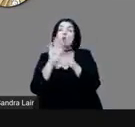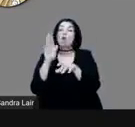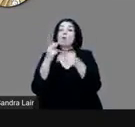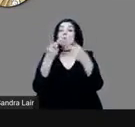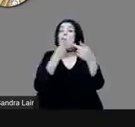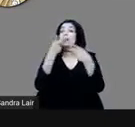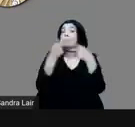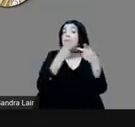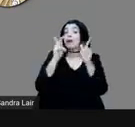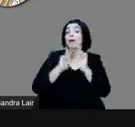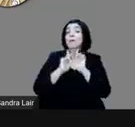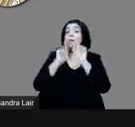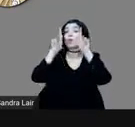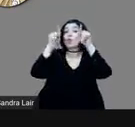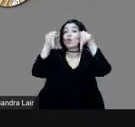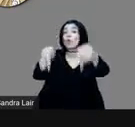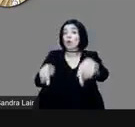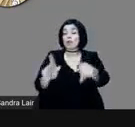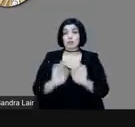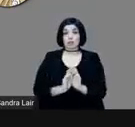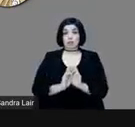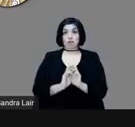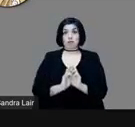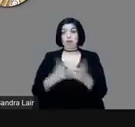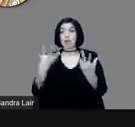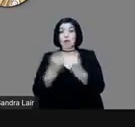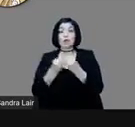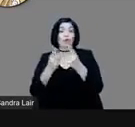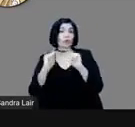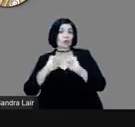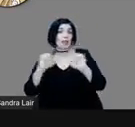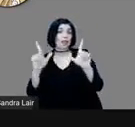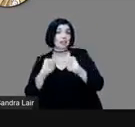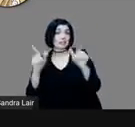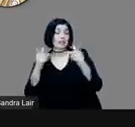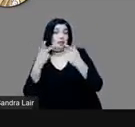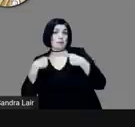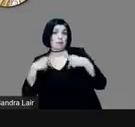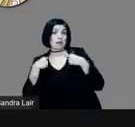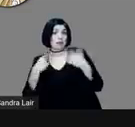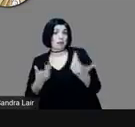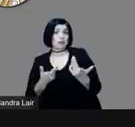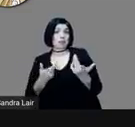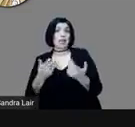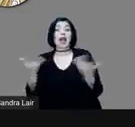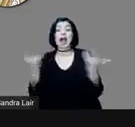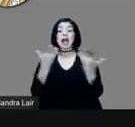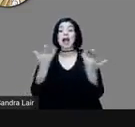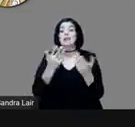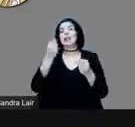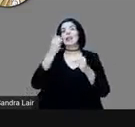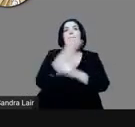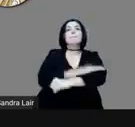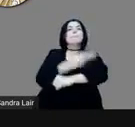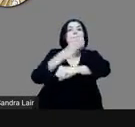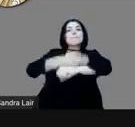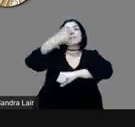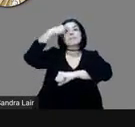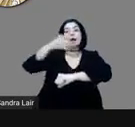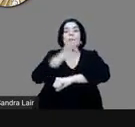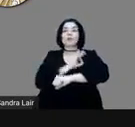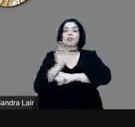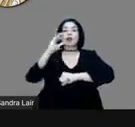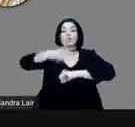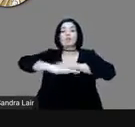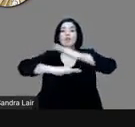¿verdad? Con los tascaltecas, con algunos de los que tenían ahí, ¿verdad? Se hicieron de madera para poder ponerlo en los tramos